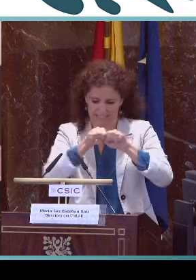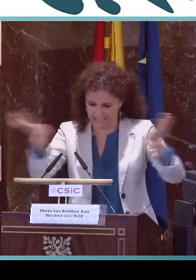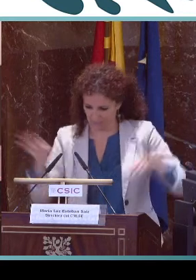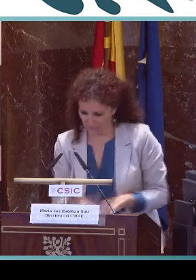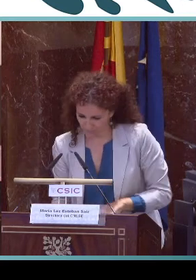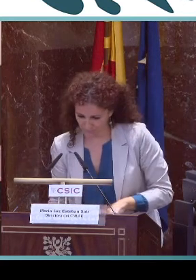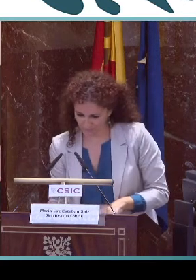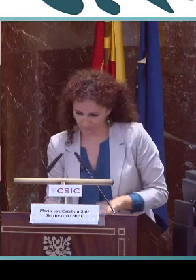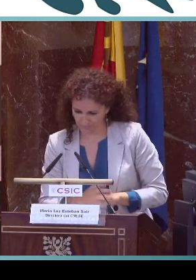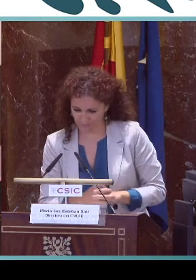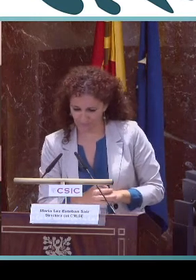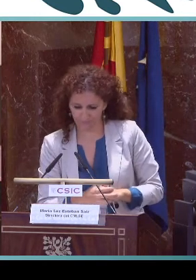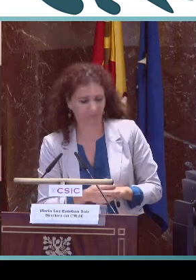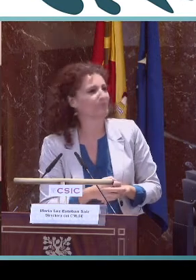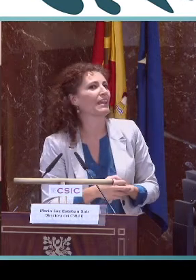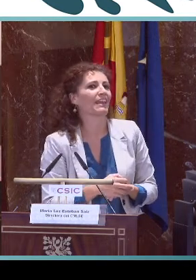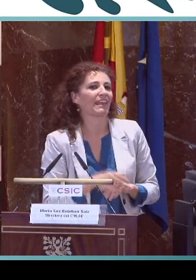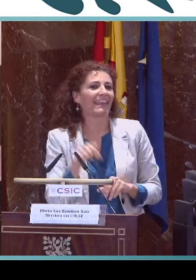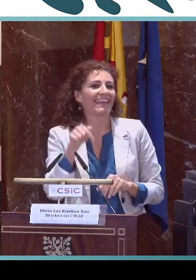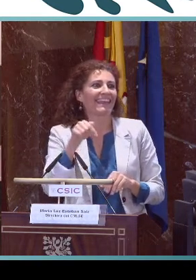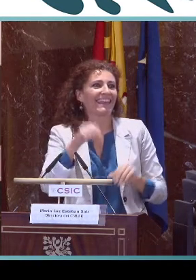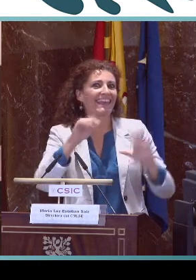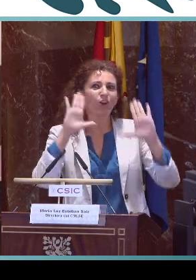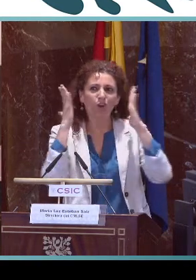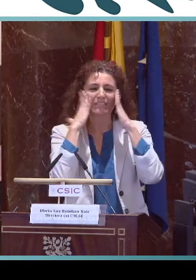a Edsol Producciones por los medios audiovisuales y el streaming.